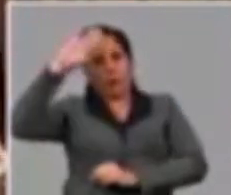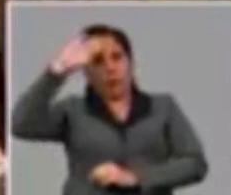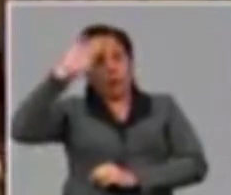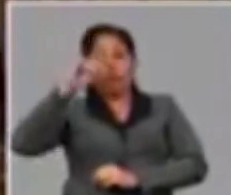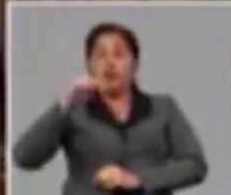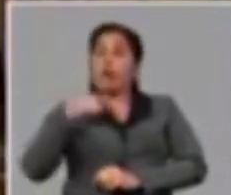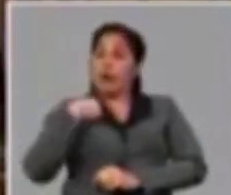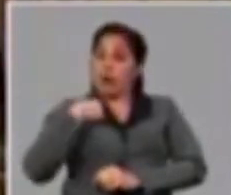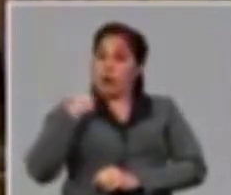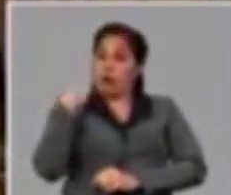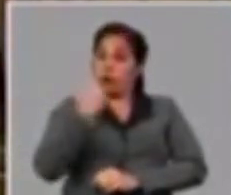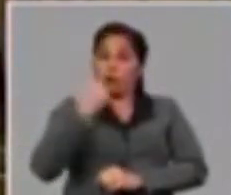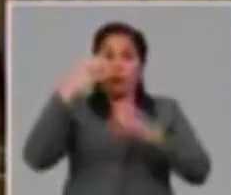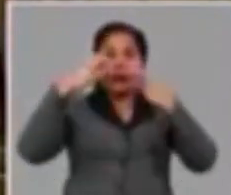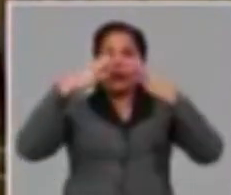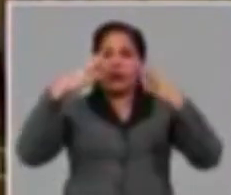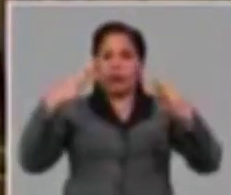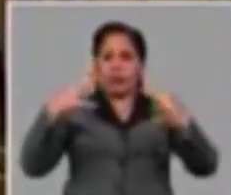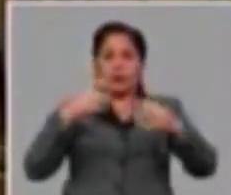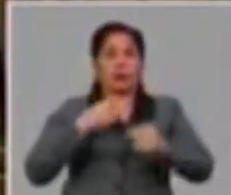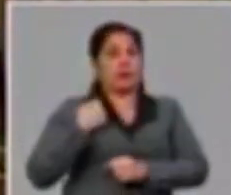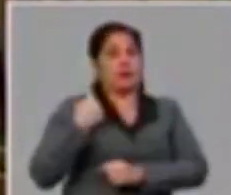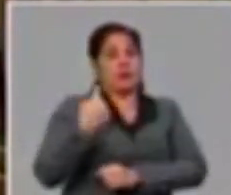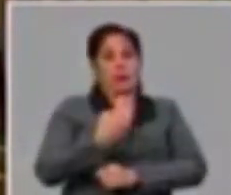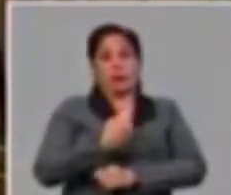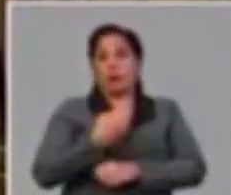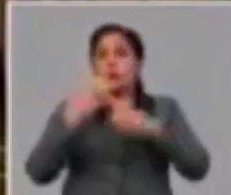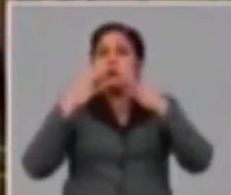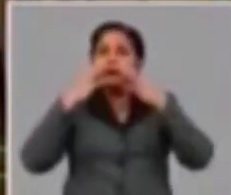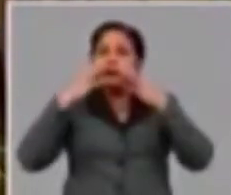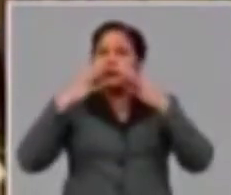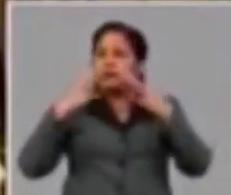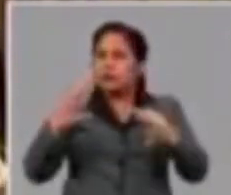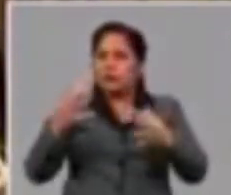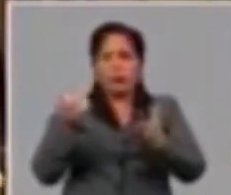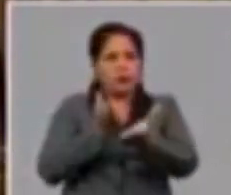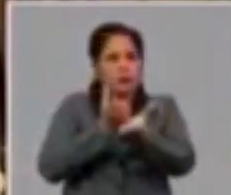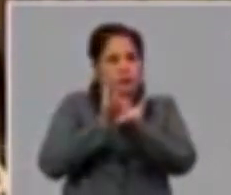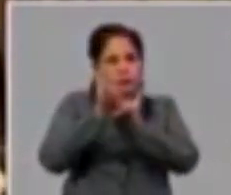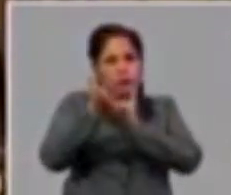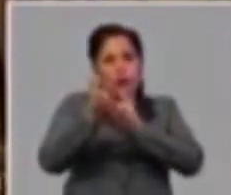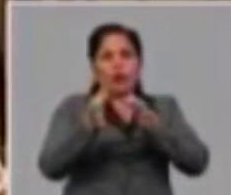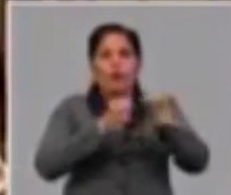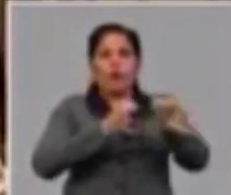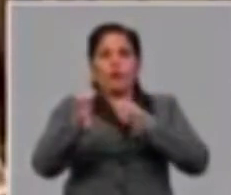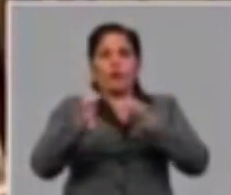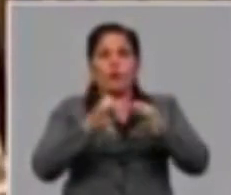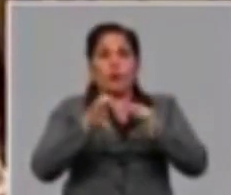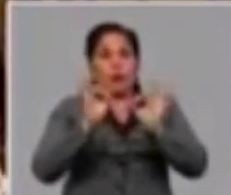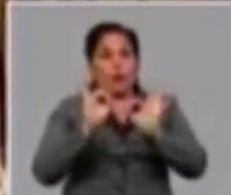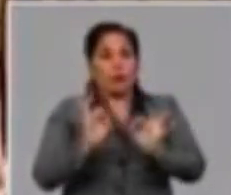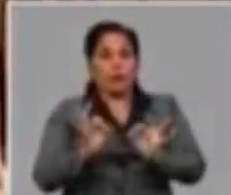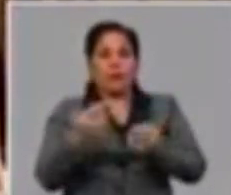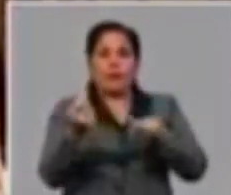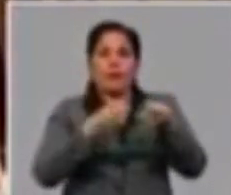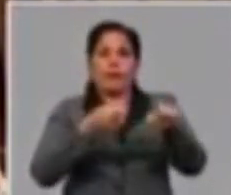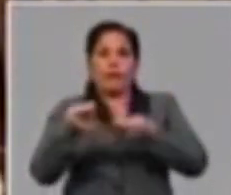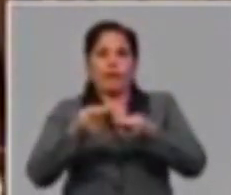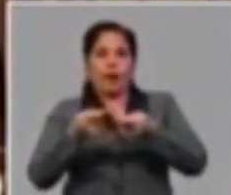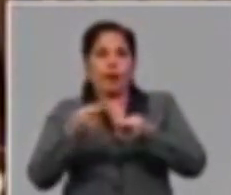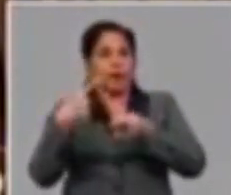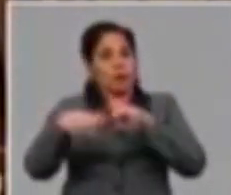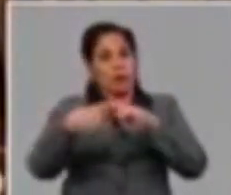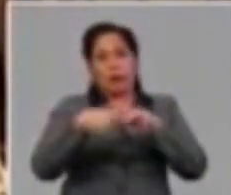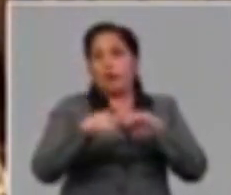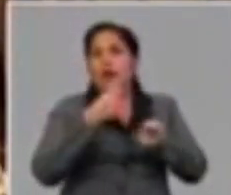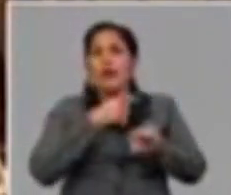que es importante señalar que para nosotros es vital mantener funcionando las redes de establecimiento de venta de mercancía,